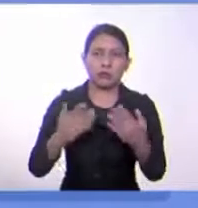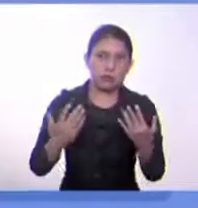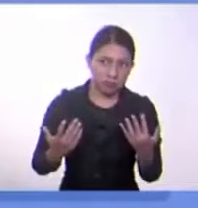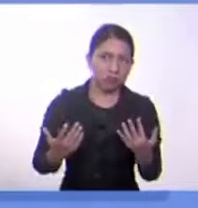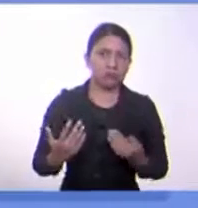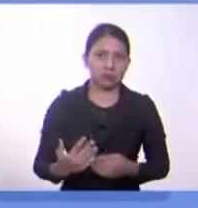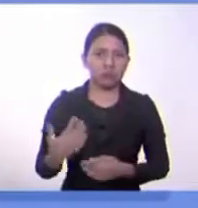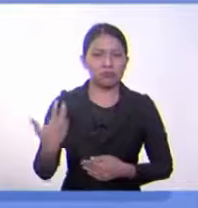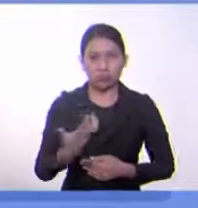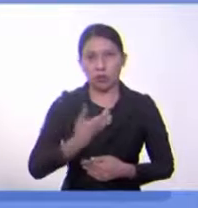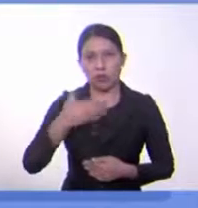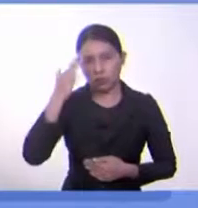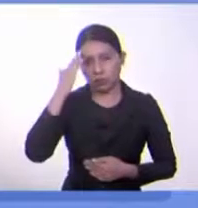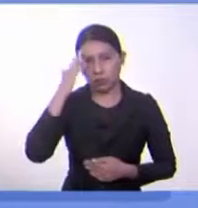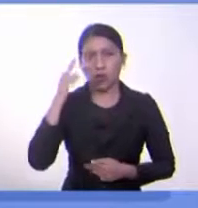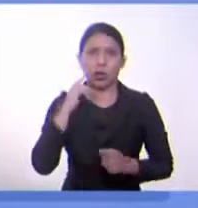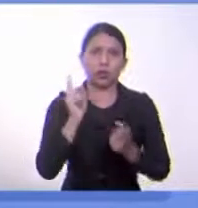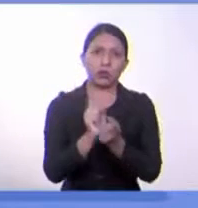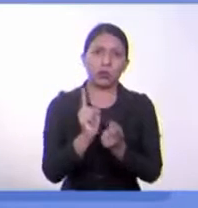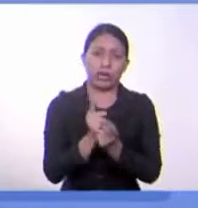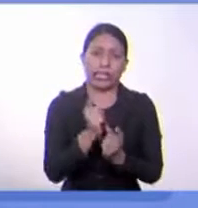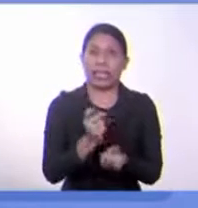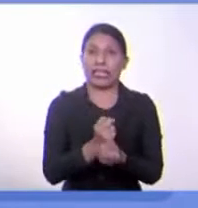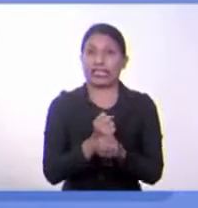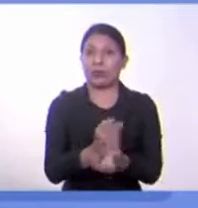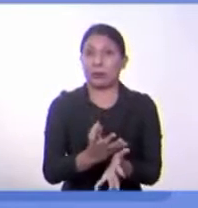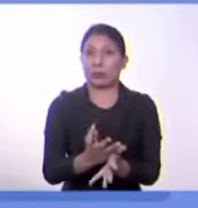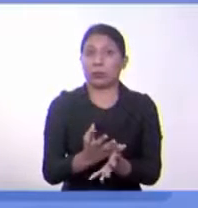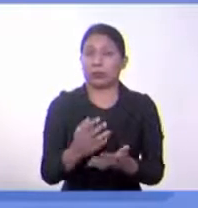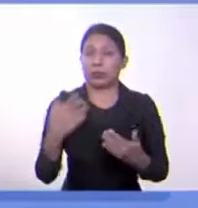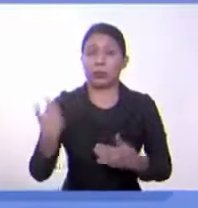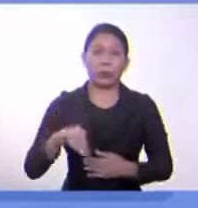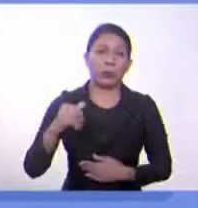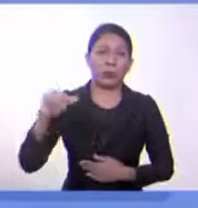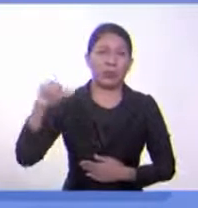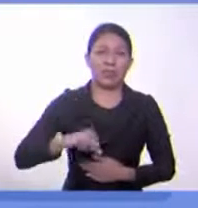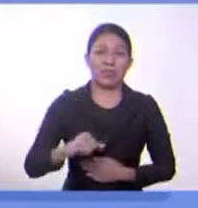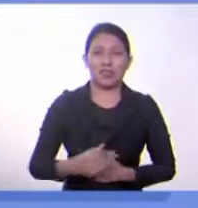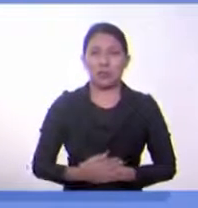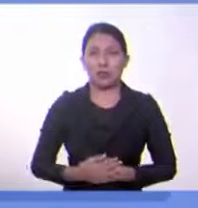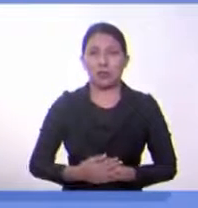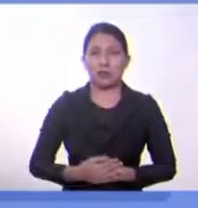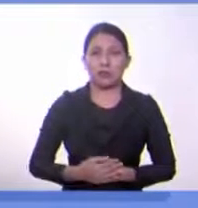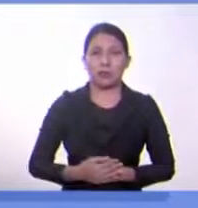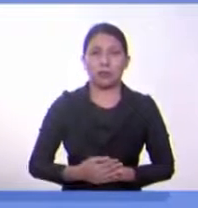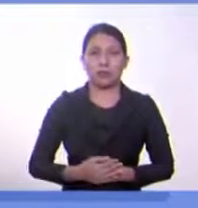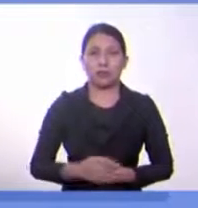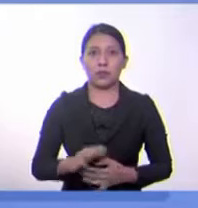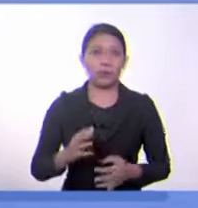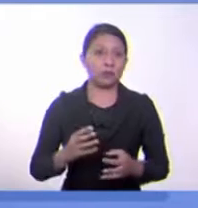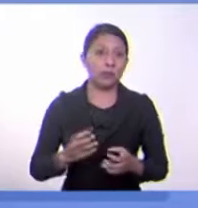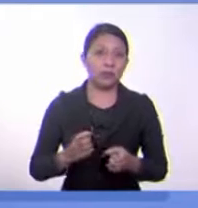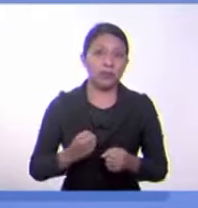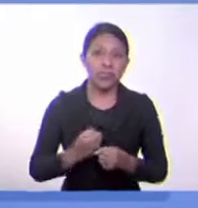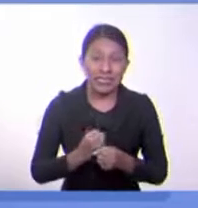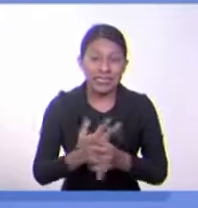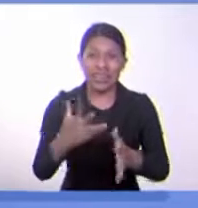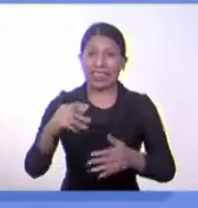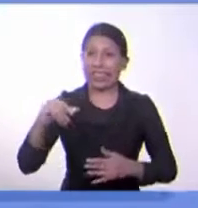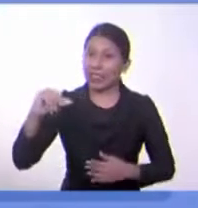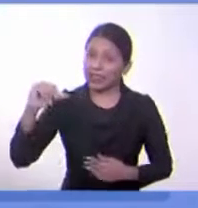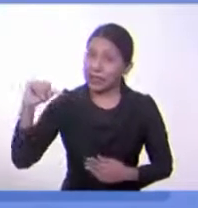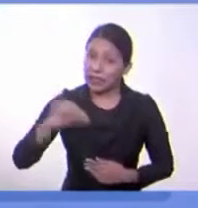conocemos, digamos, las consecuencias desastrosas que se pueden asumir consecuencias desastrosas